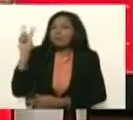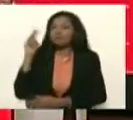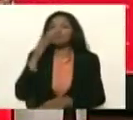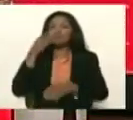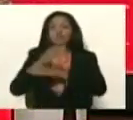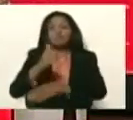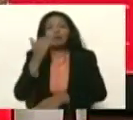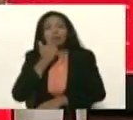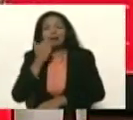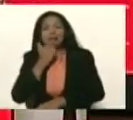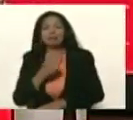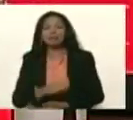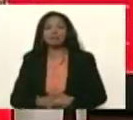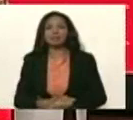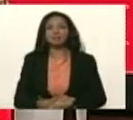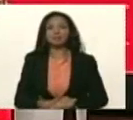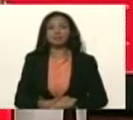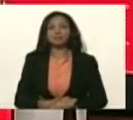Valencia